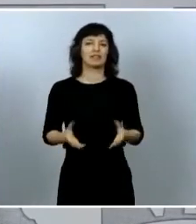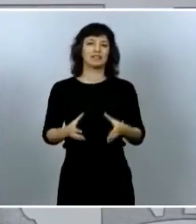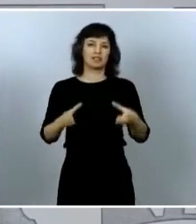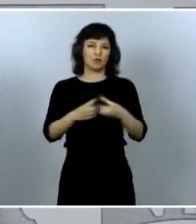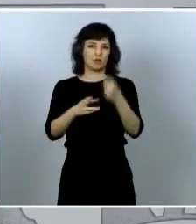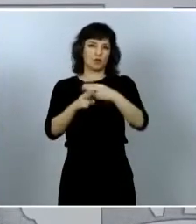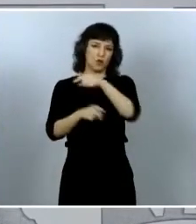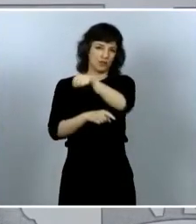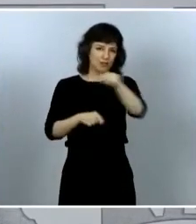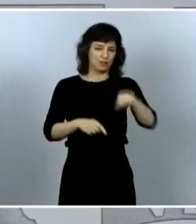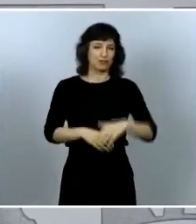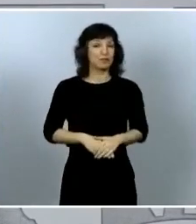nada más y muchas gracias gracias